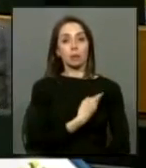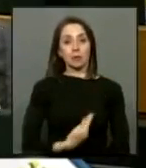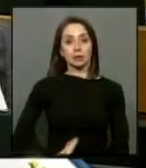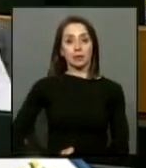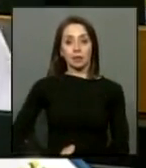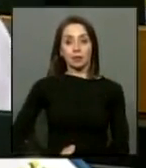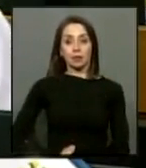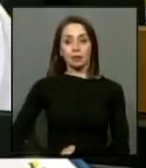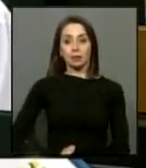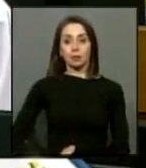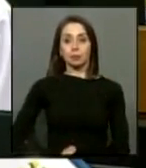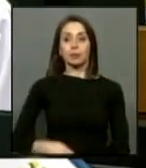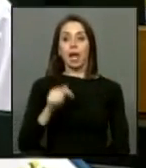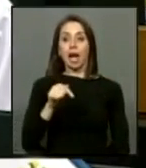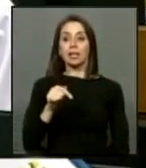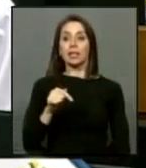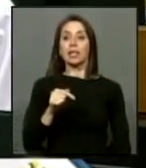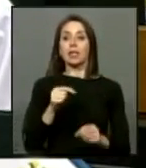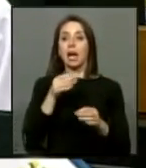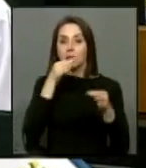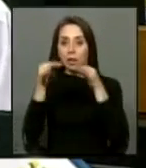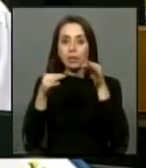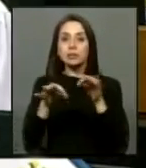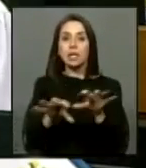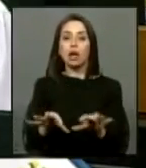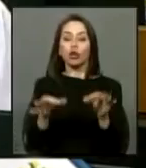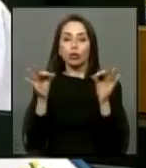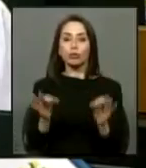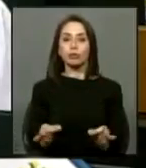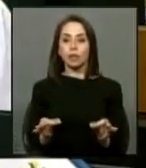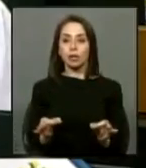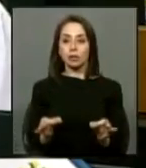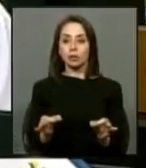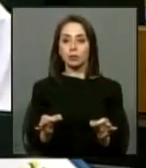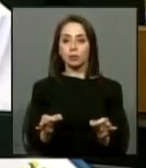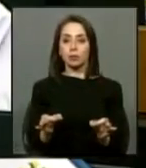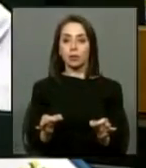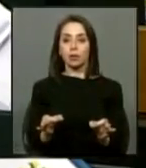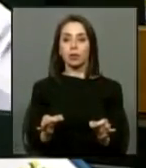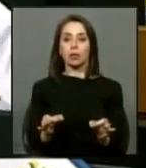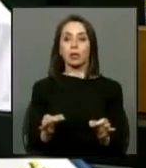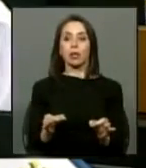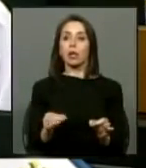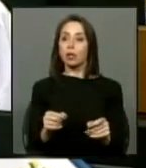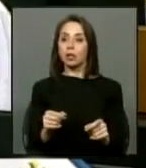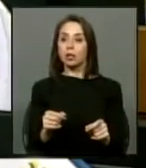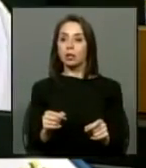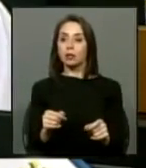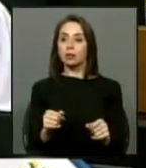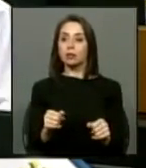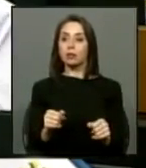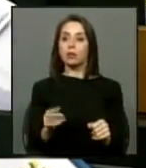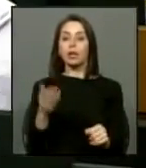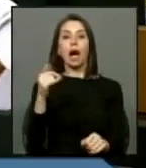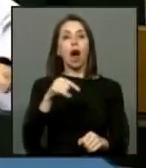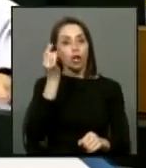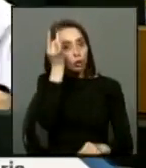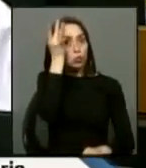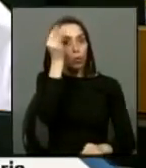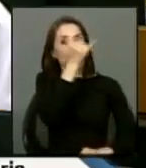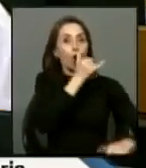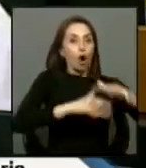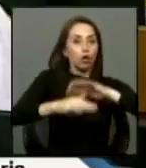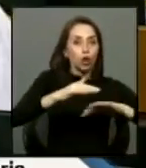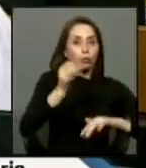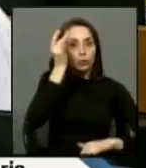de que aquí hay que decirnos las cosas como corresponde así como estamos sabiendo de la corrupción estamos